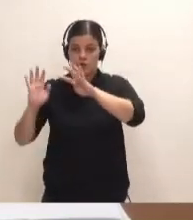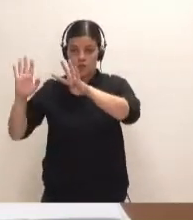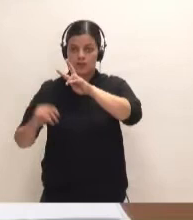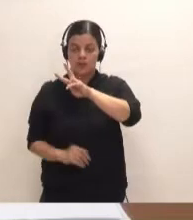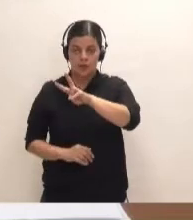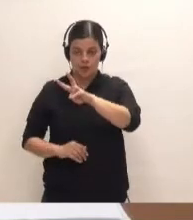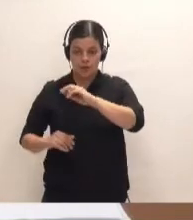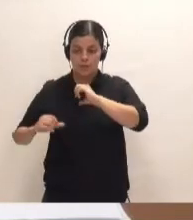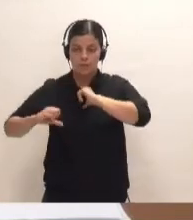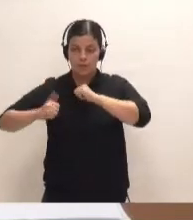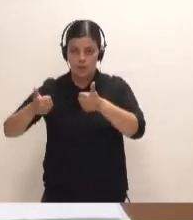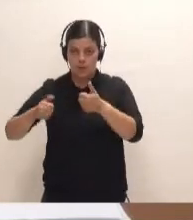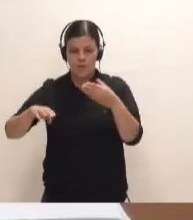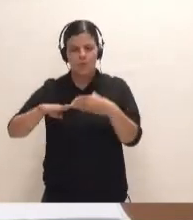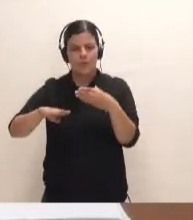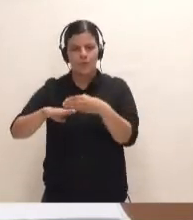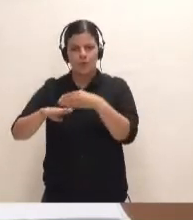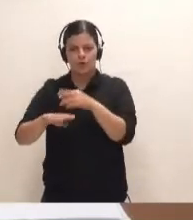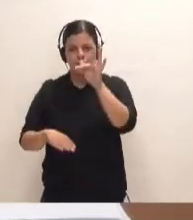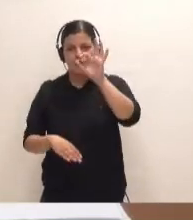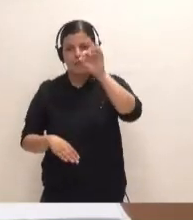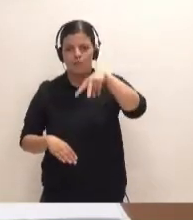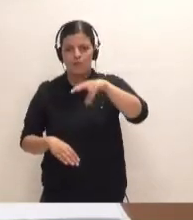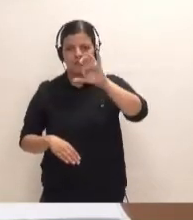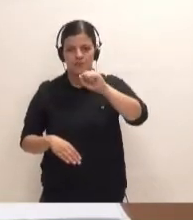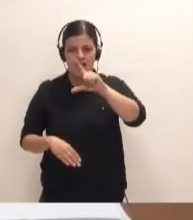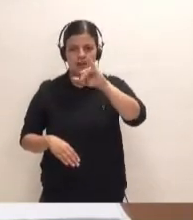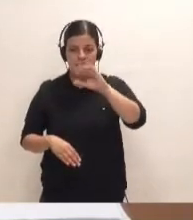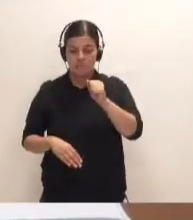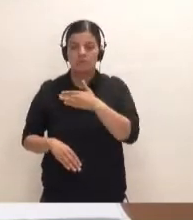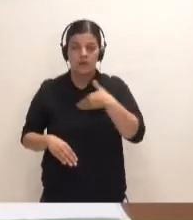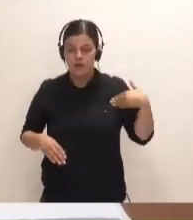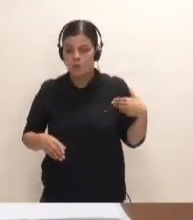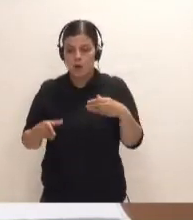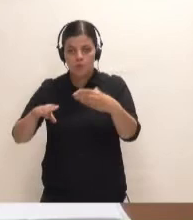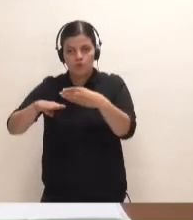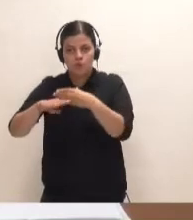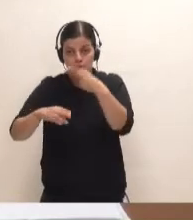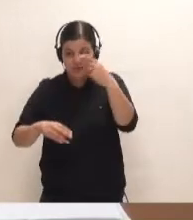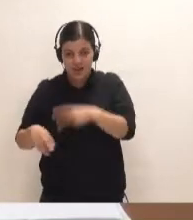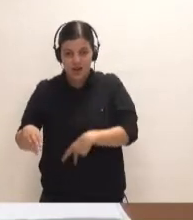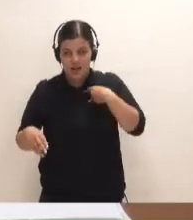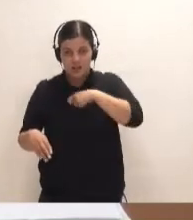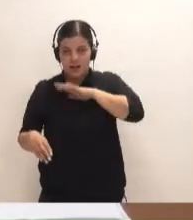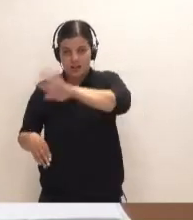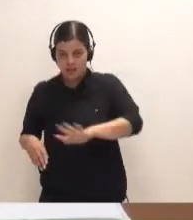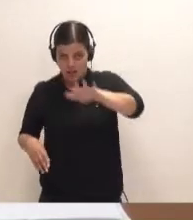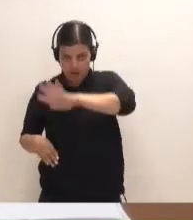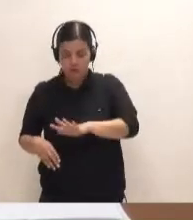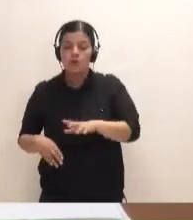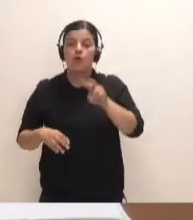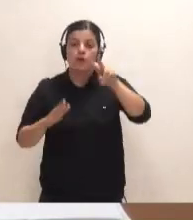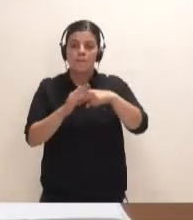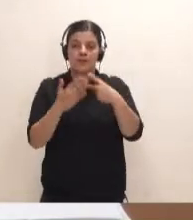en su momento el puerto de Fonsalía se declaró puerto de interés general del Estado, ese proyecto. El 2006 el Gobierno de